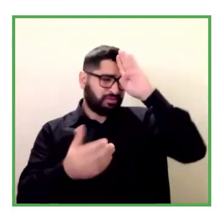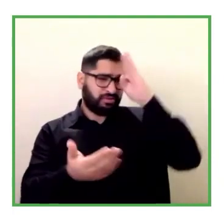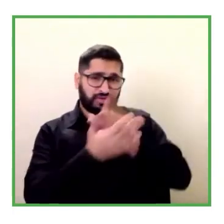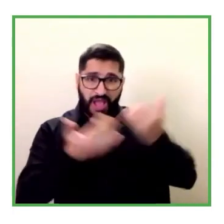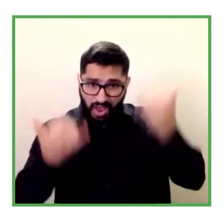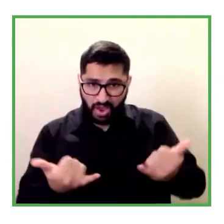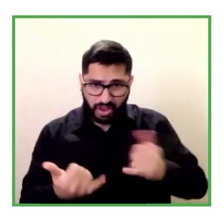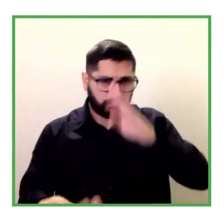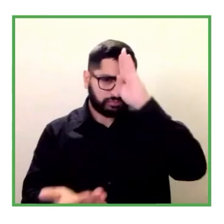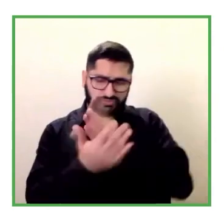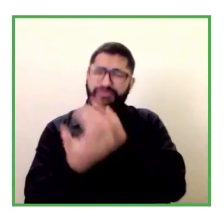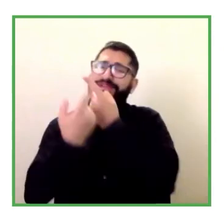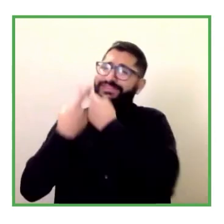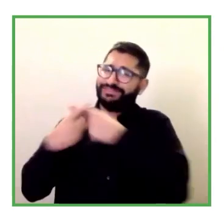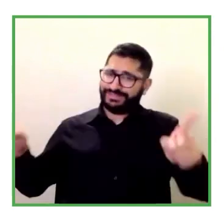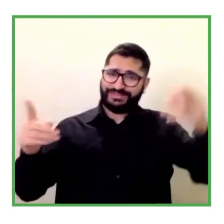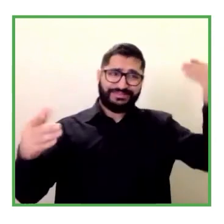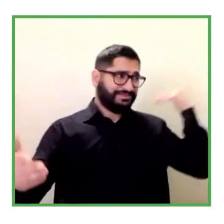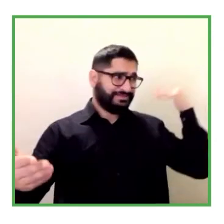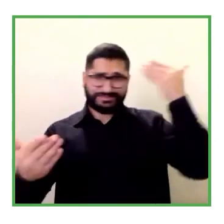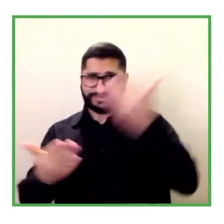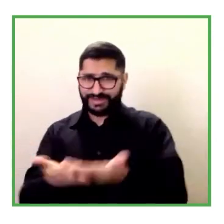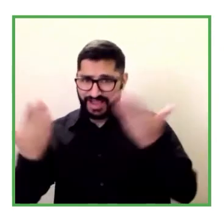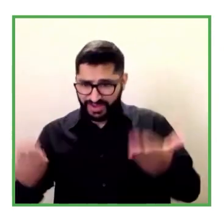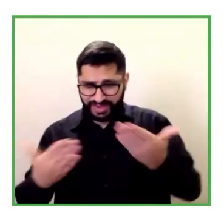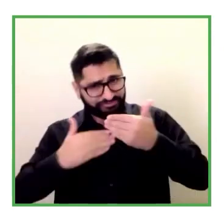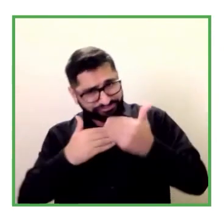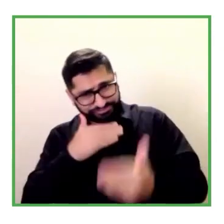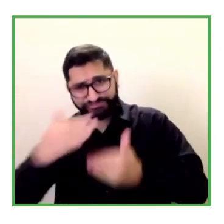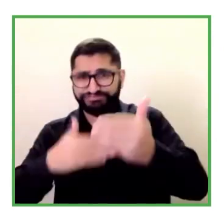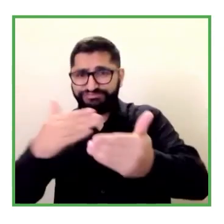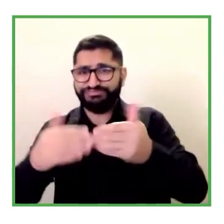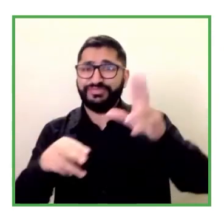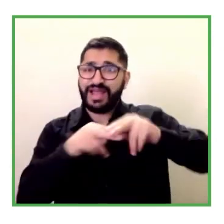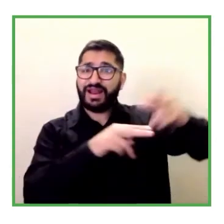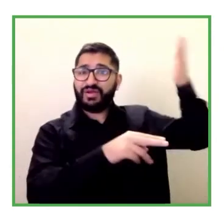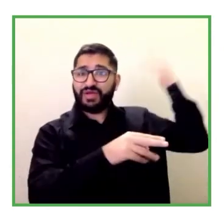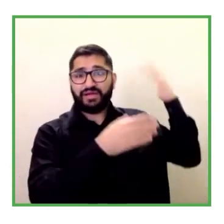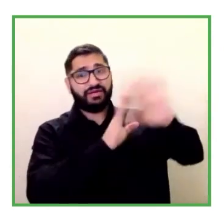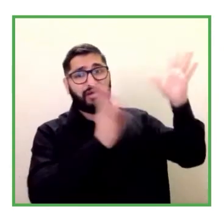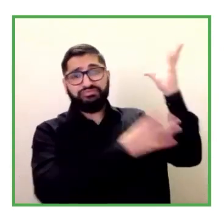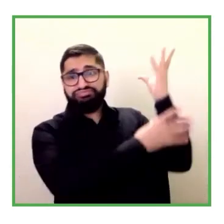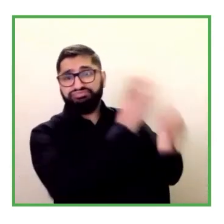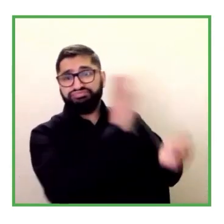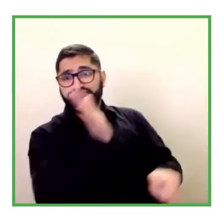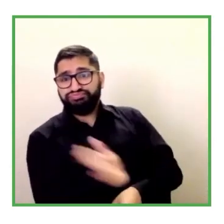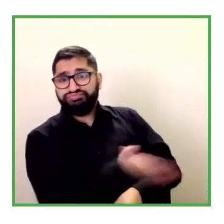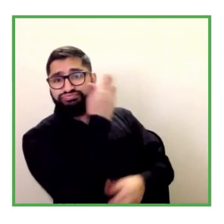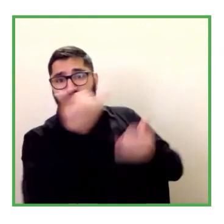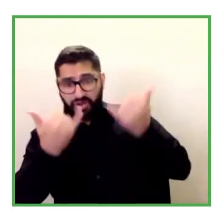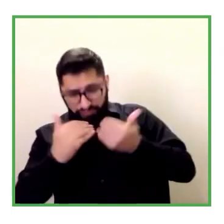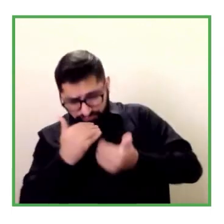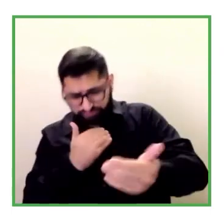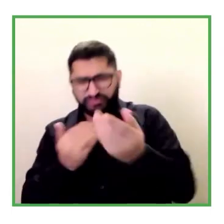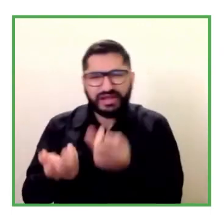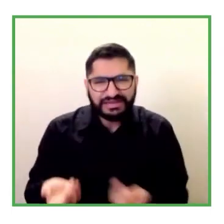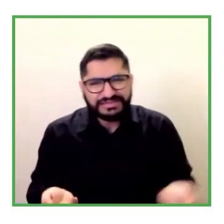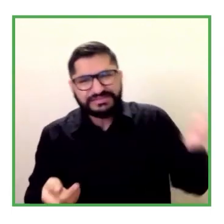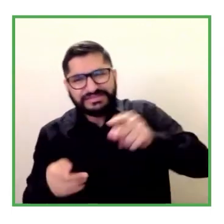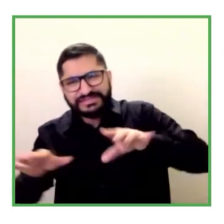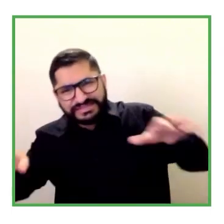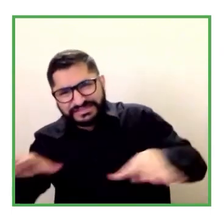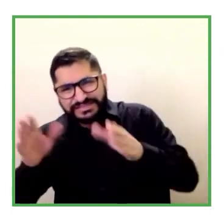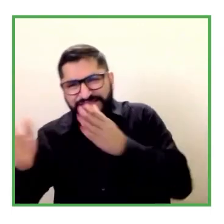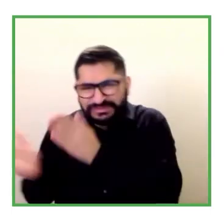obsoletas y tuvimos que reinventarnos un montón y eso es lo que significa para nosotros el tener este experto en inclusión y la responsabilidad que estamos tomando